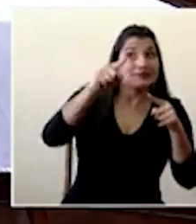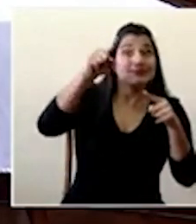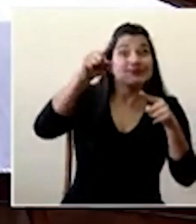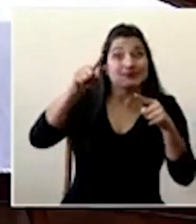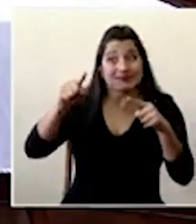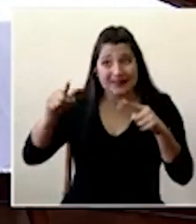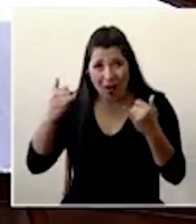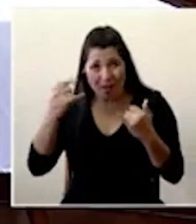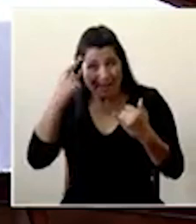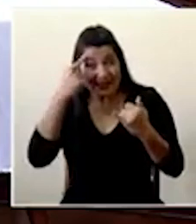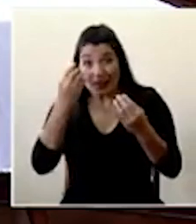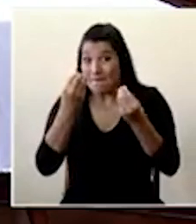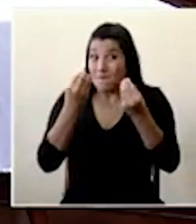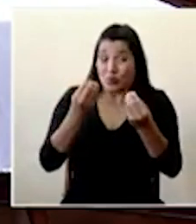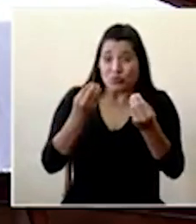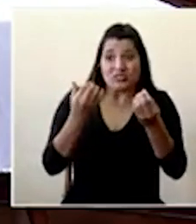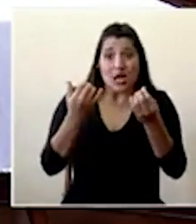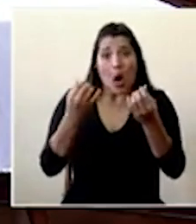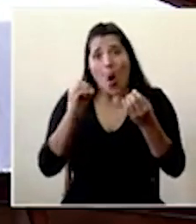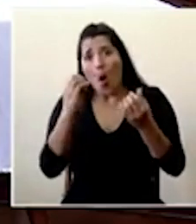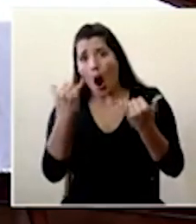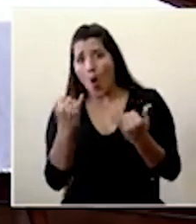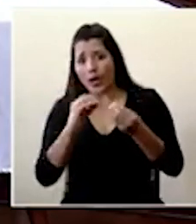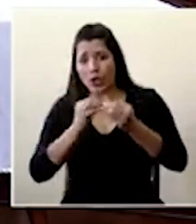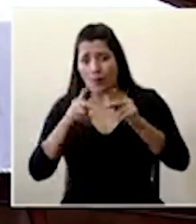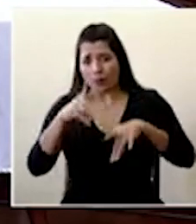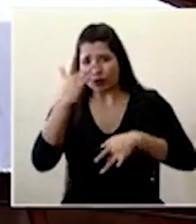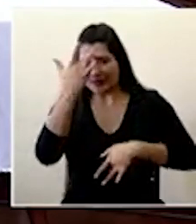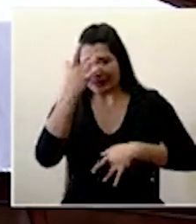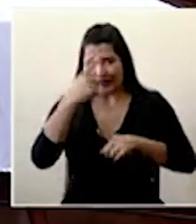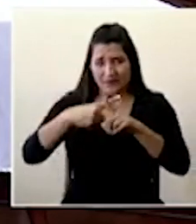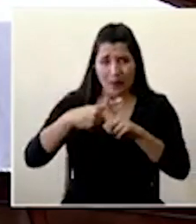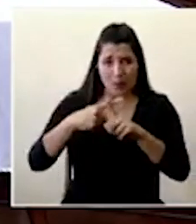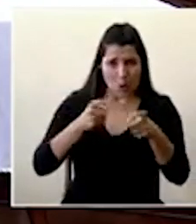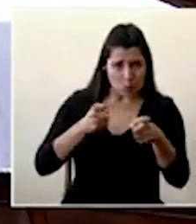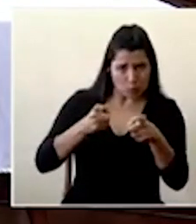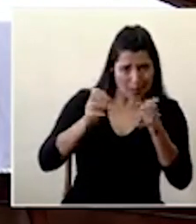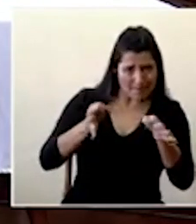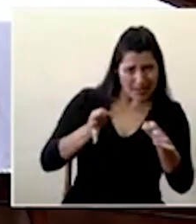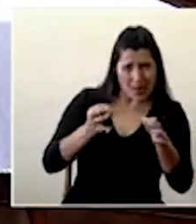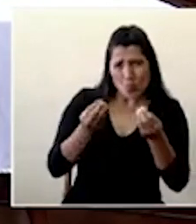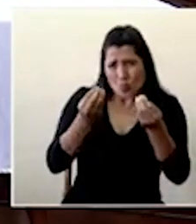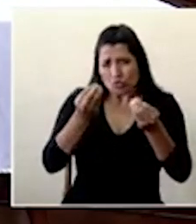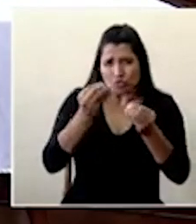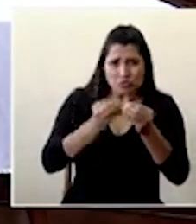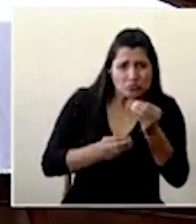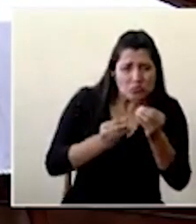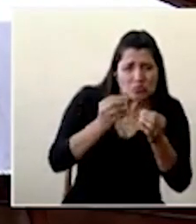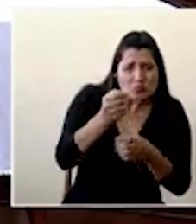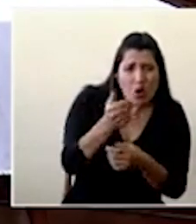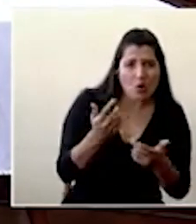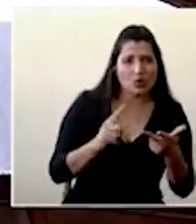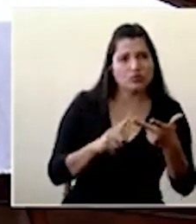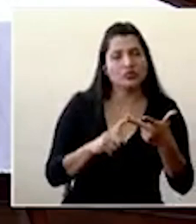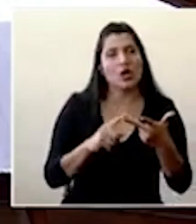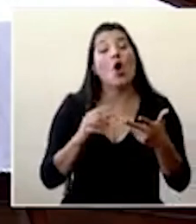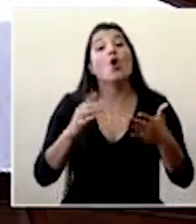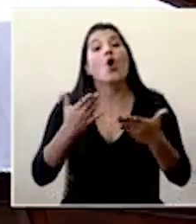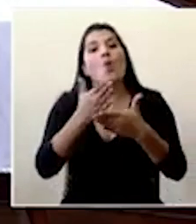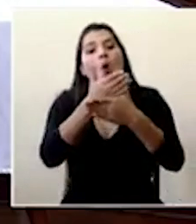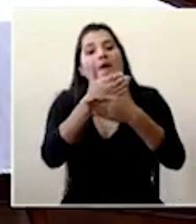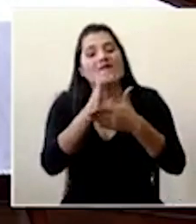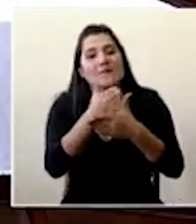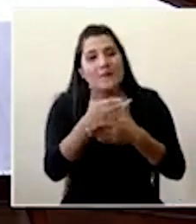experto de esta curva en este momento cuáles son las fases de la enfermedad y las etapas de contagio de la enfermedad y por último quién lo